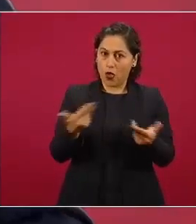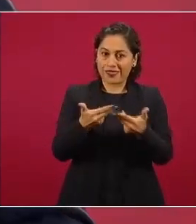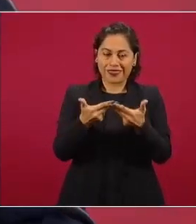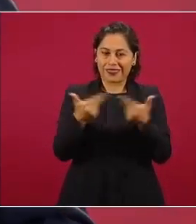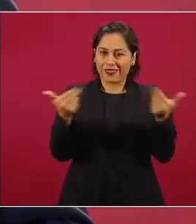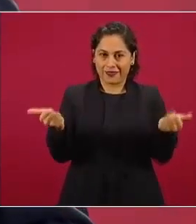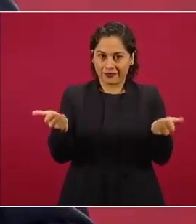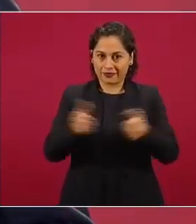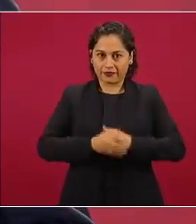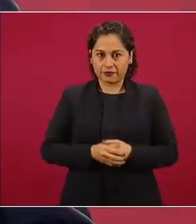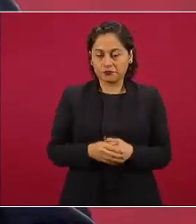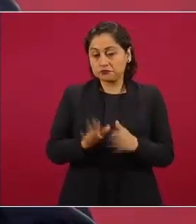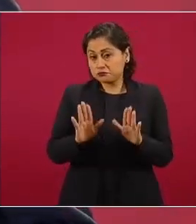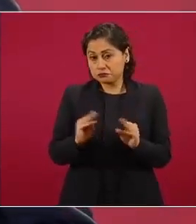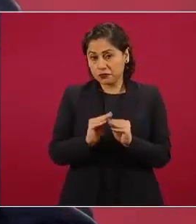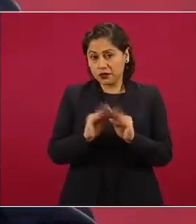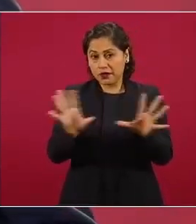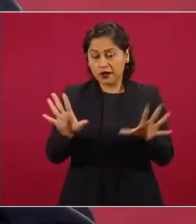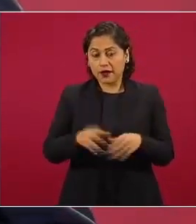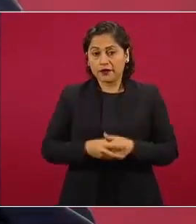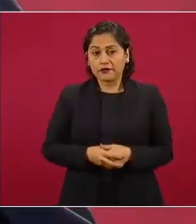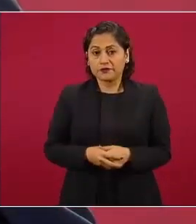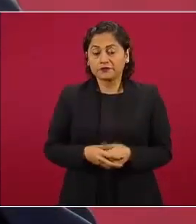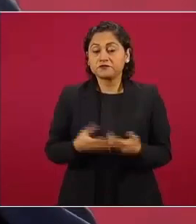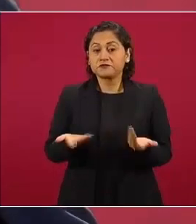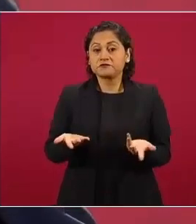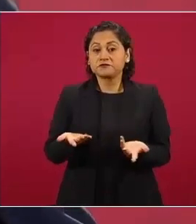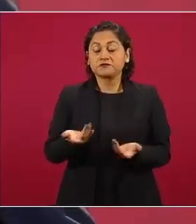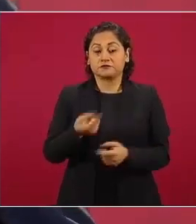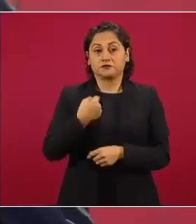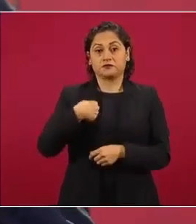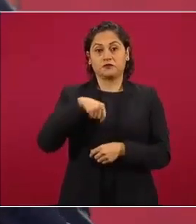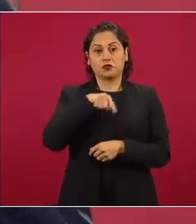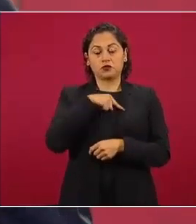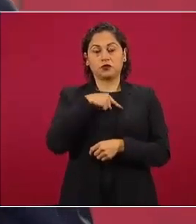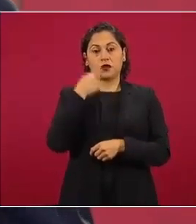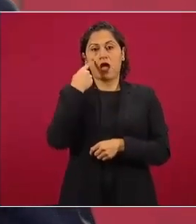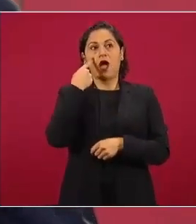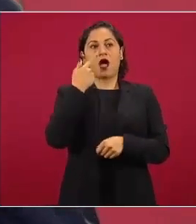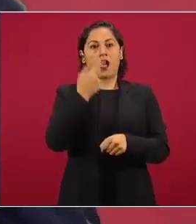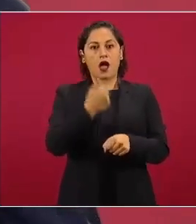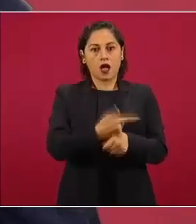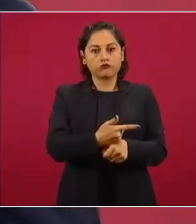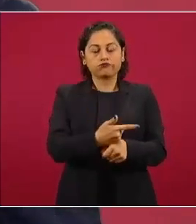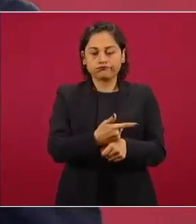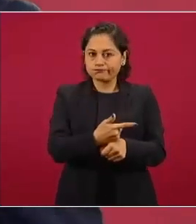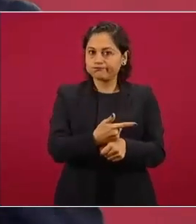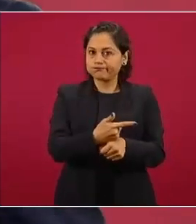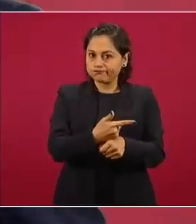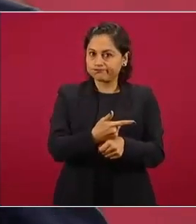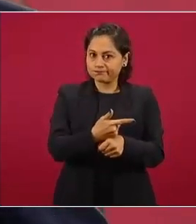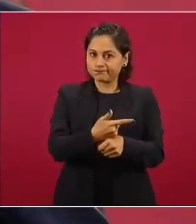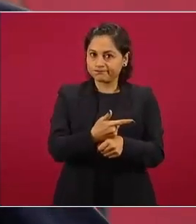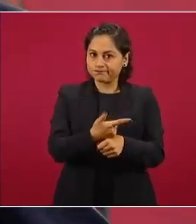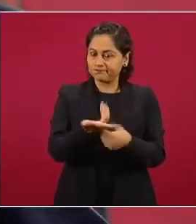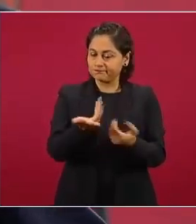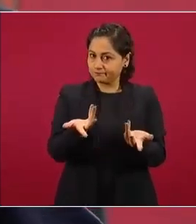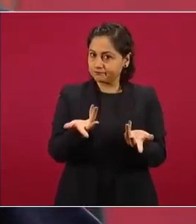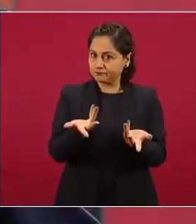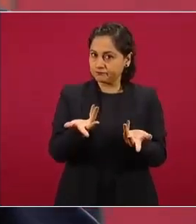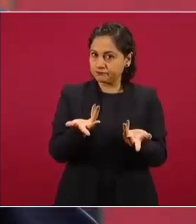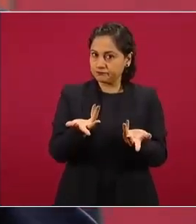nos interesó este asunto porque pues no es